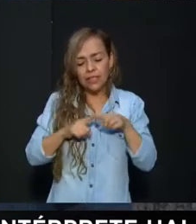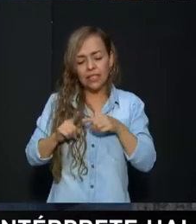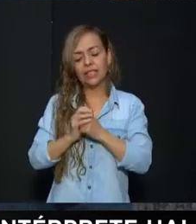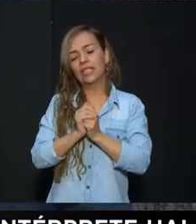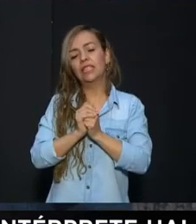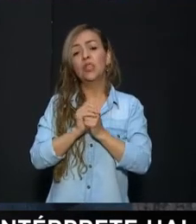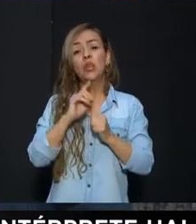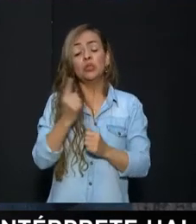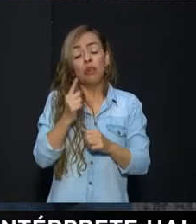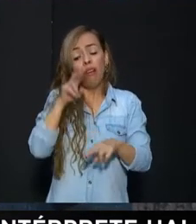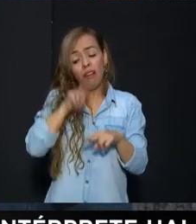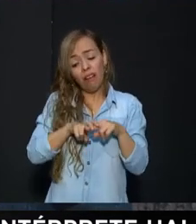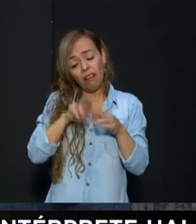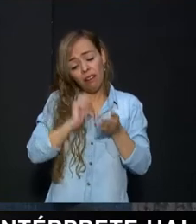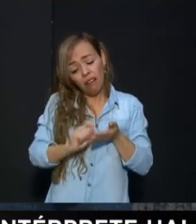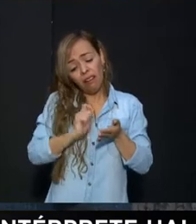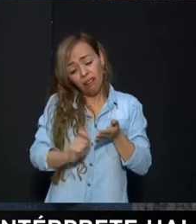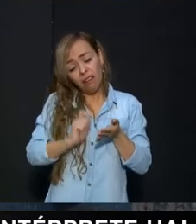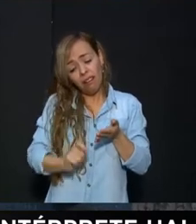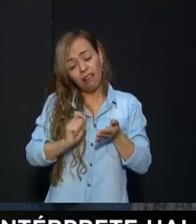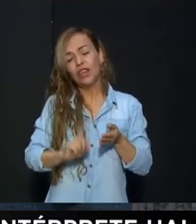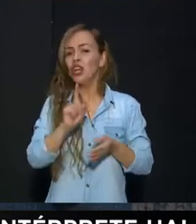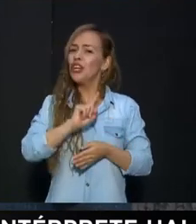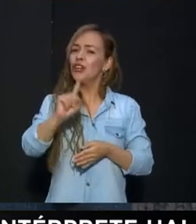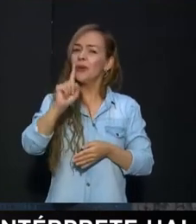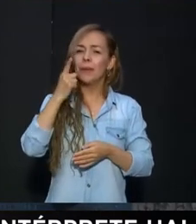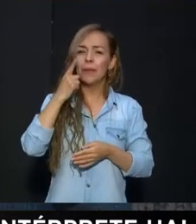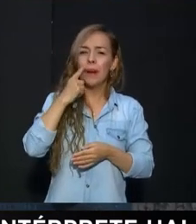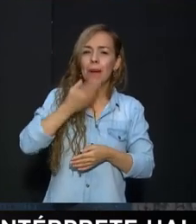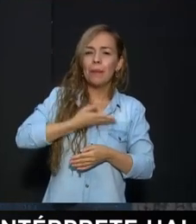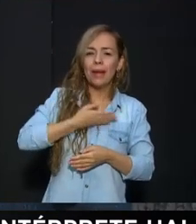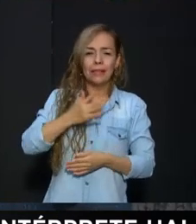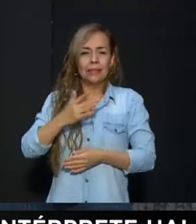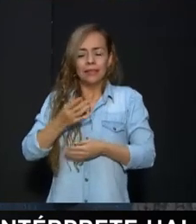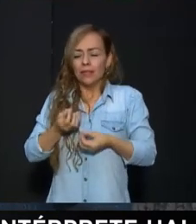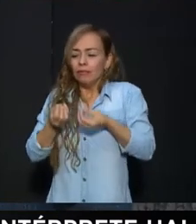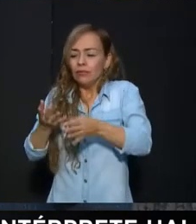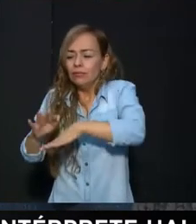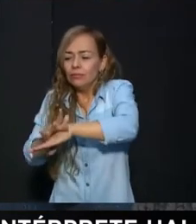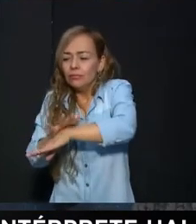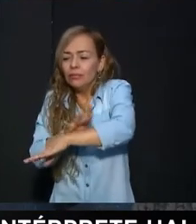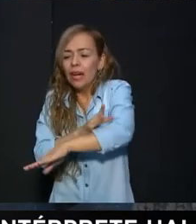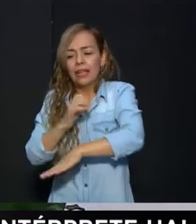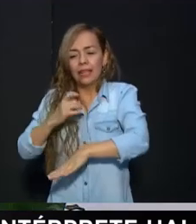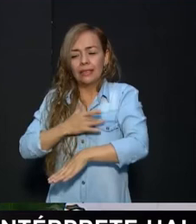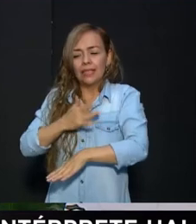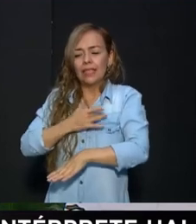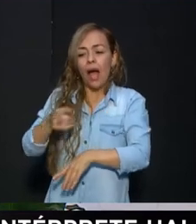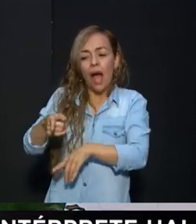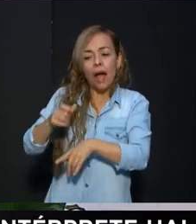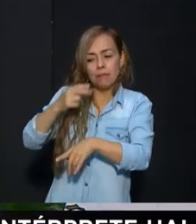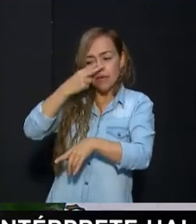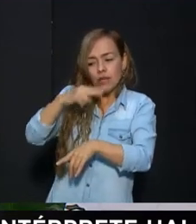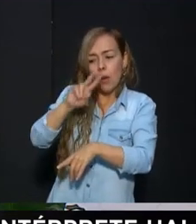solamente Que los esclavicen A estudiar Que piensen Que tienen Tienen un angelito En la casa Que